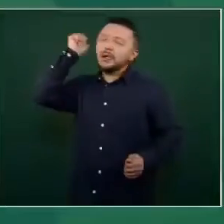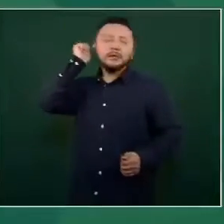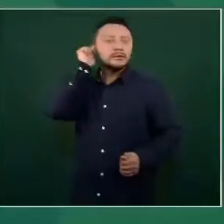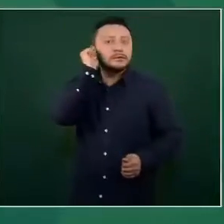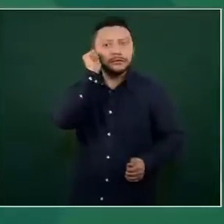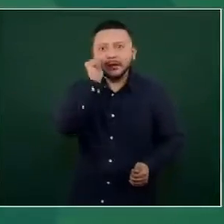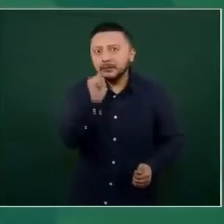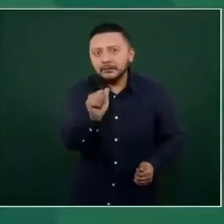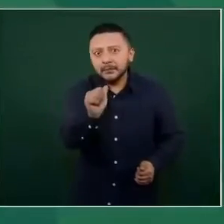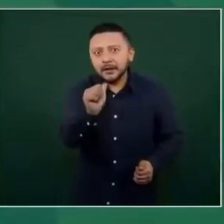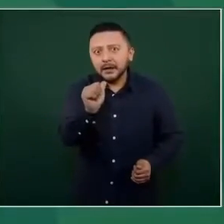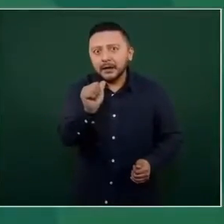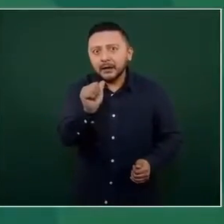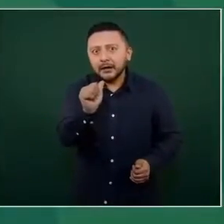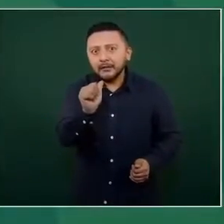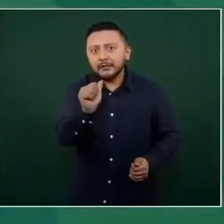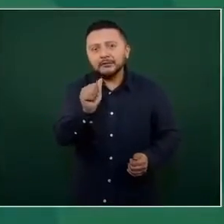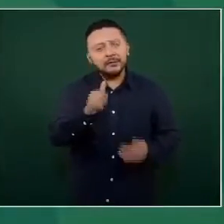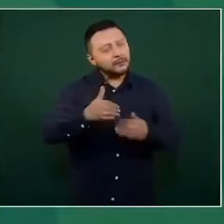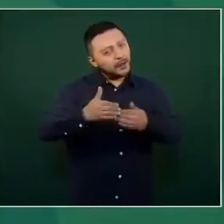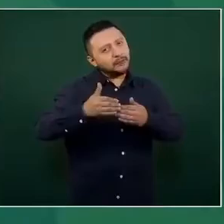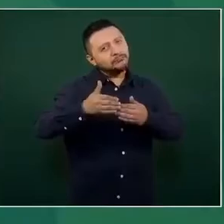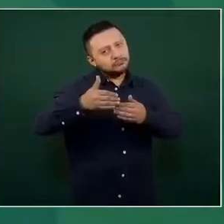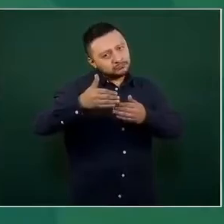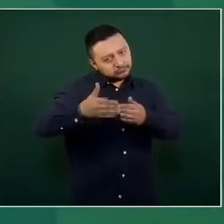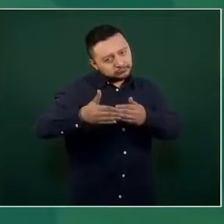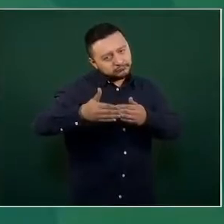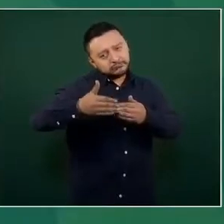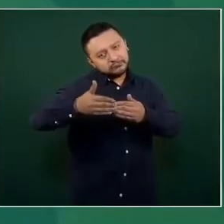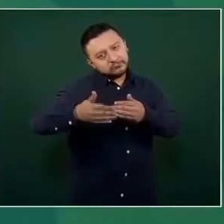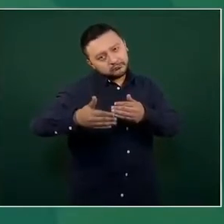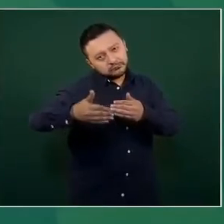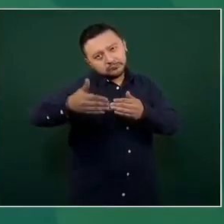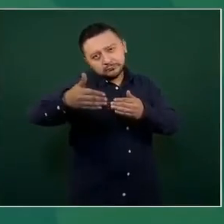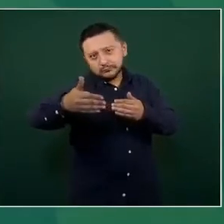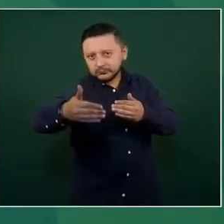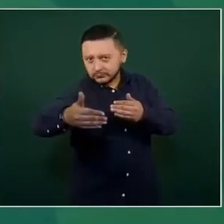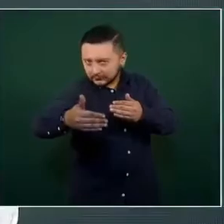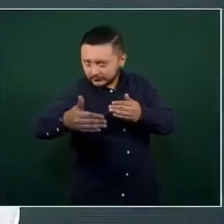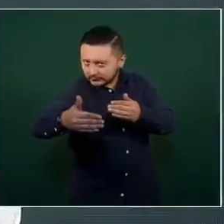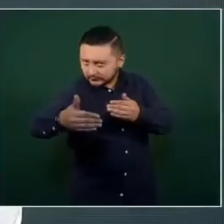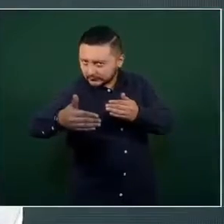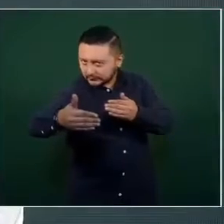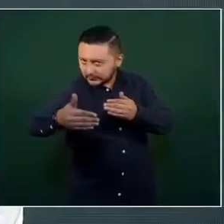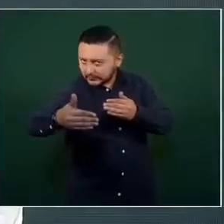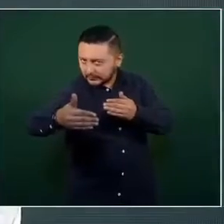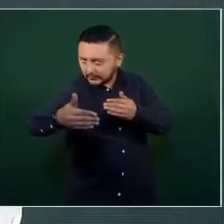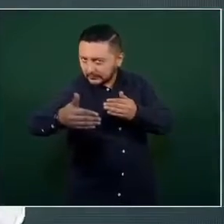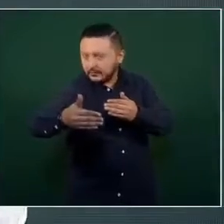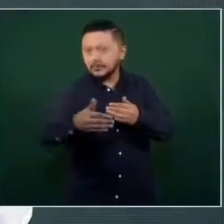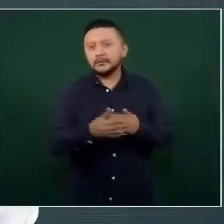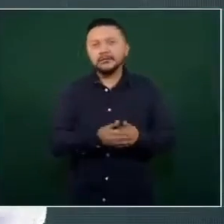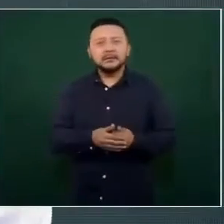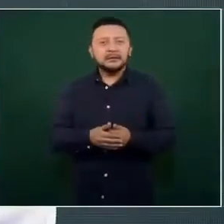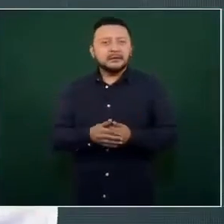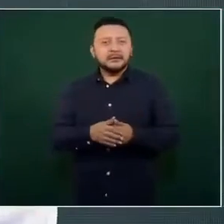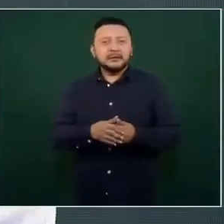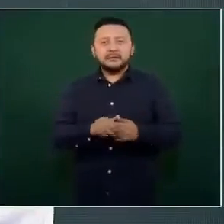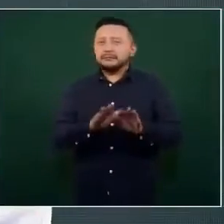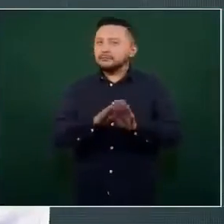de manera ordenada, sin influyentismo.